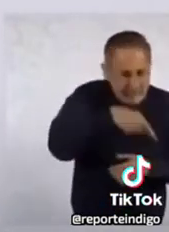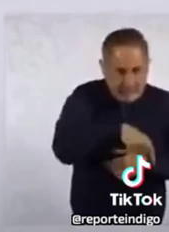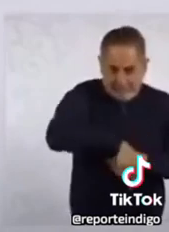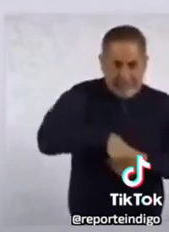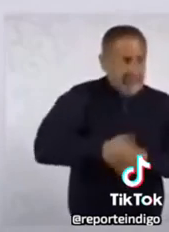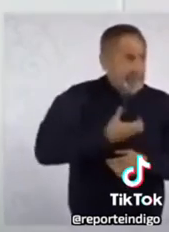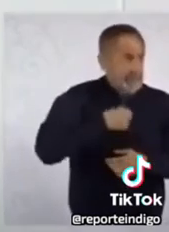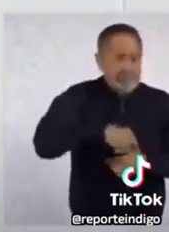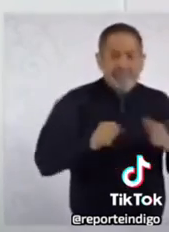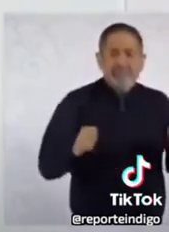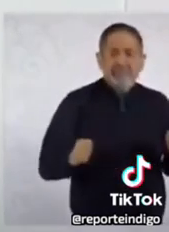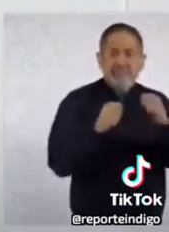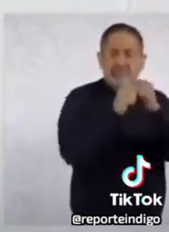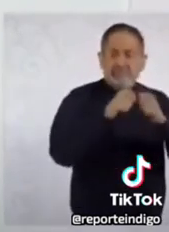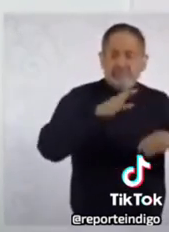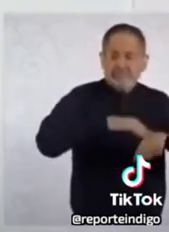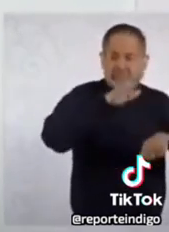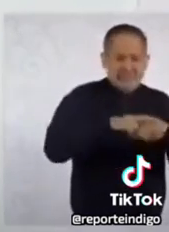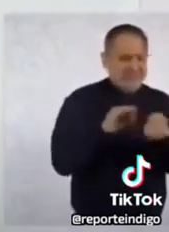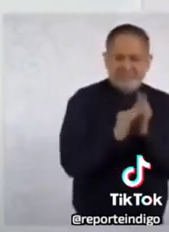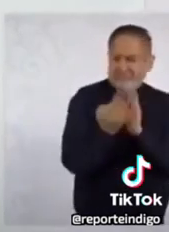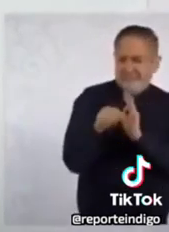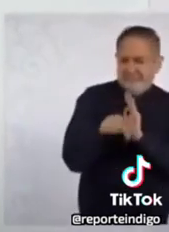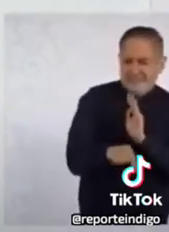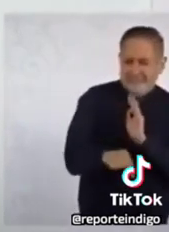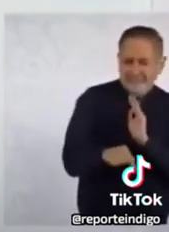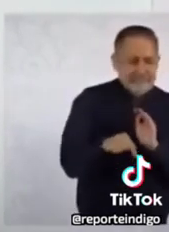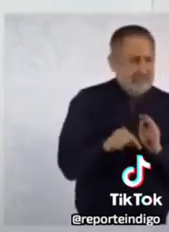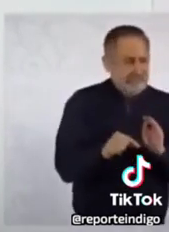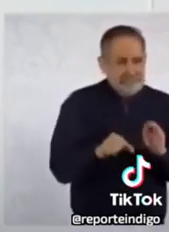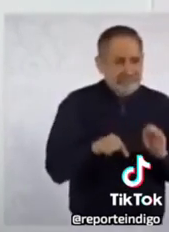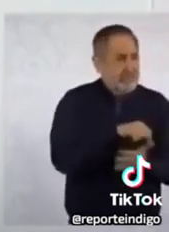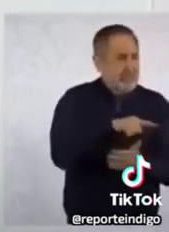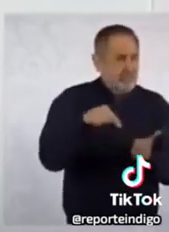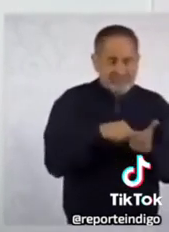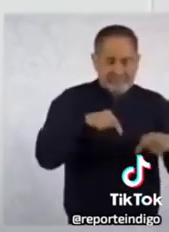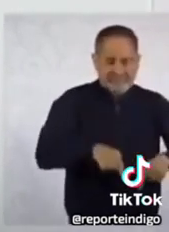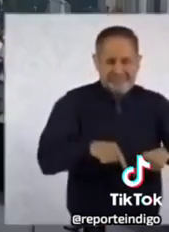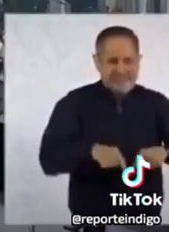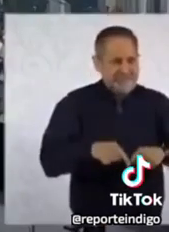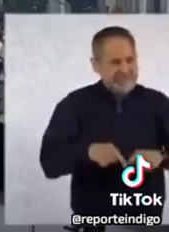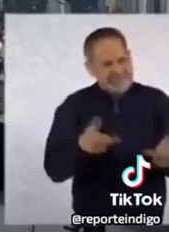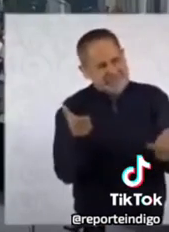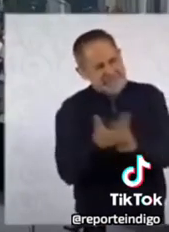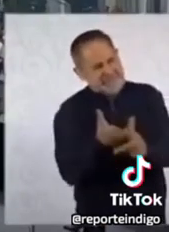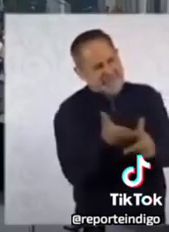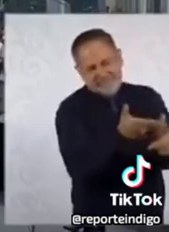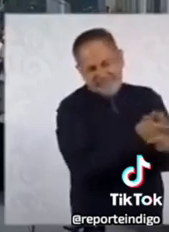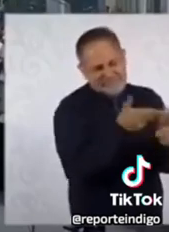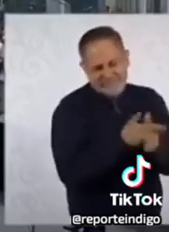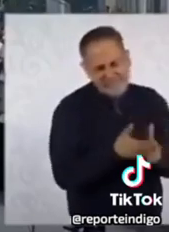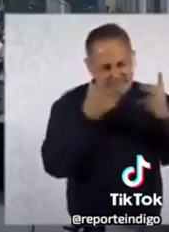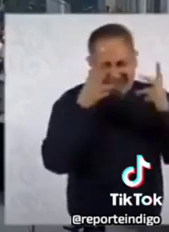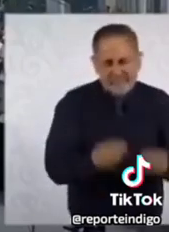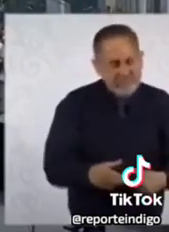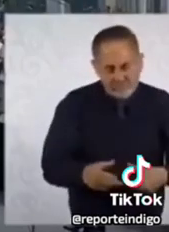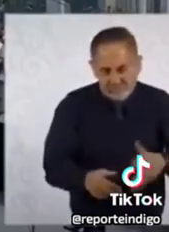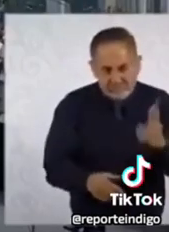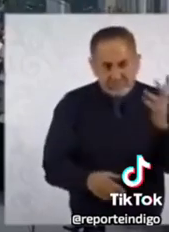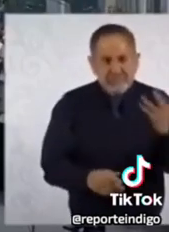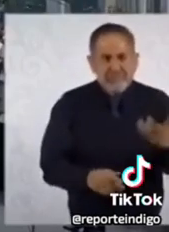aquí justo estamos en este lugar, en donde